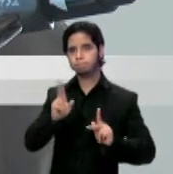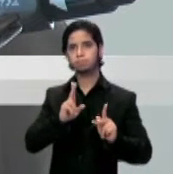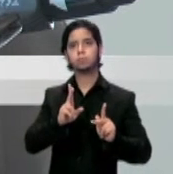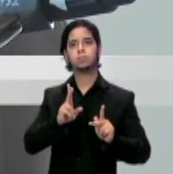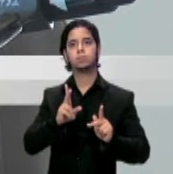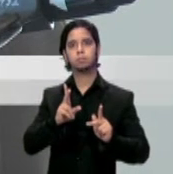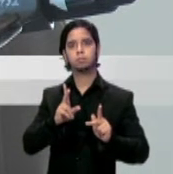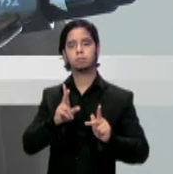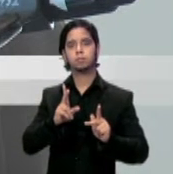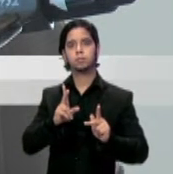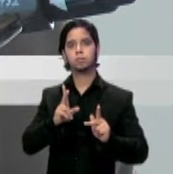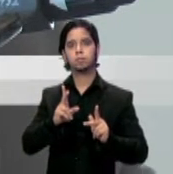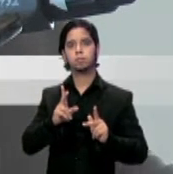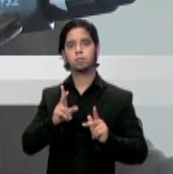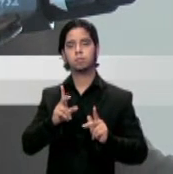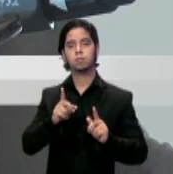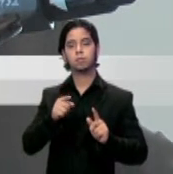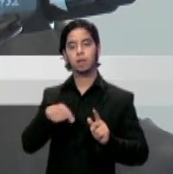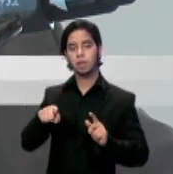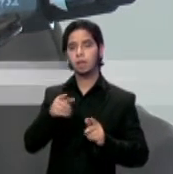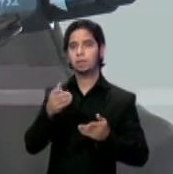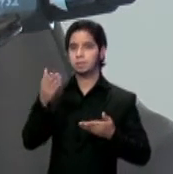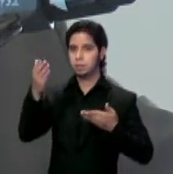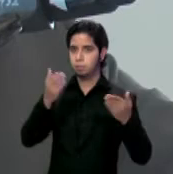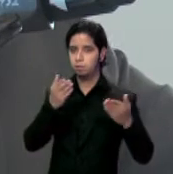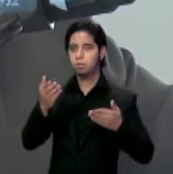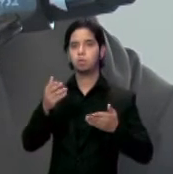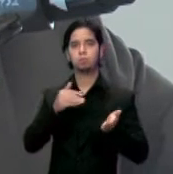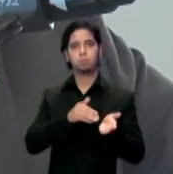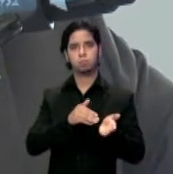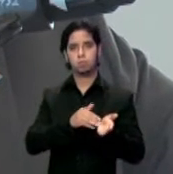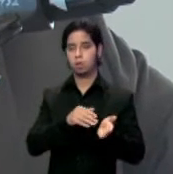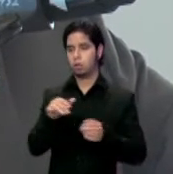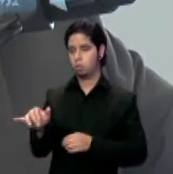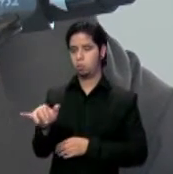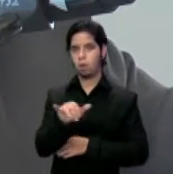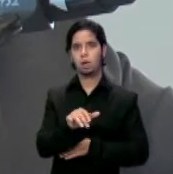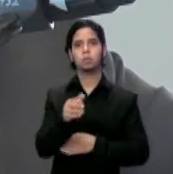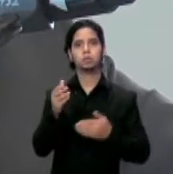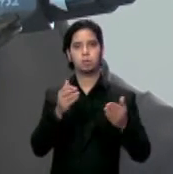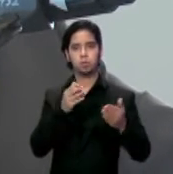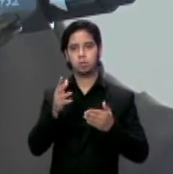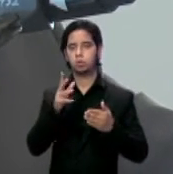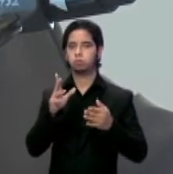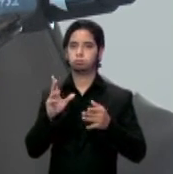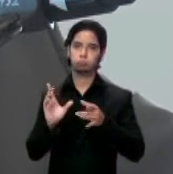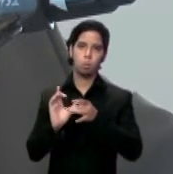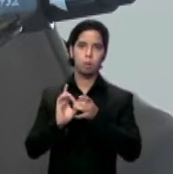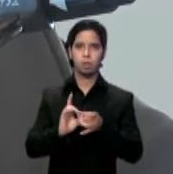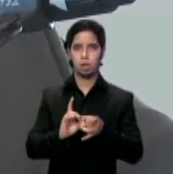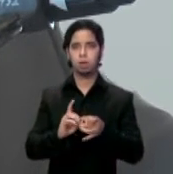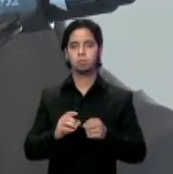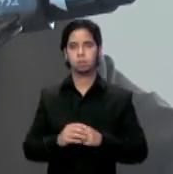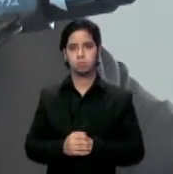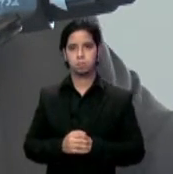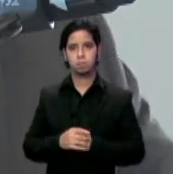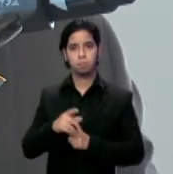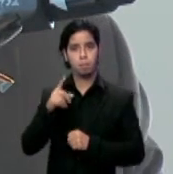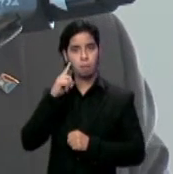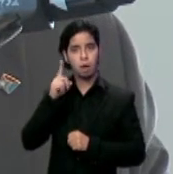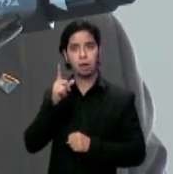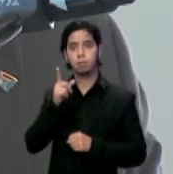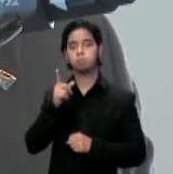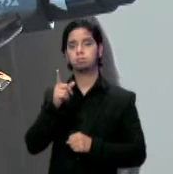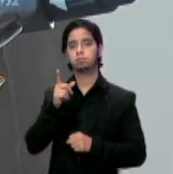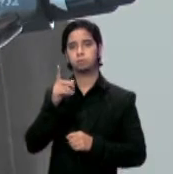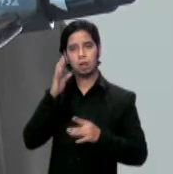entidades que den tanto servicios médicos como servicios complementarios. Esto con el fin de garantizar la calidad de nuestro